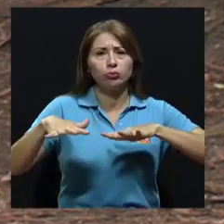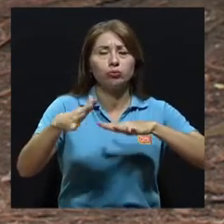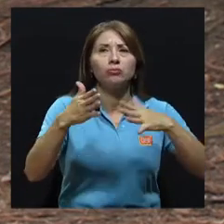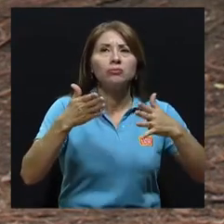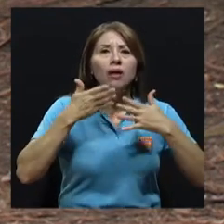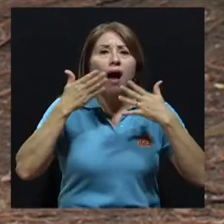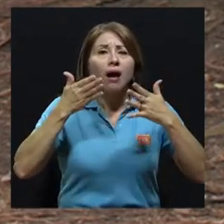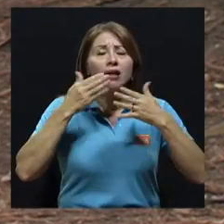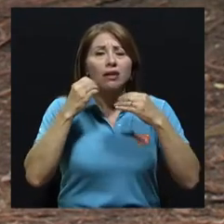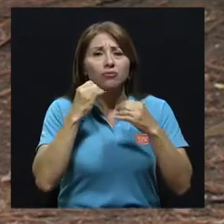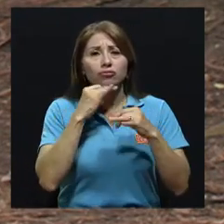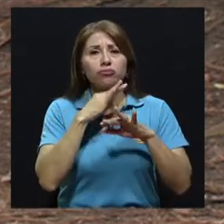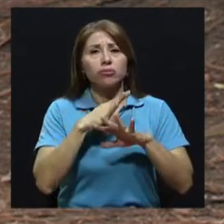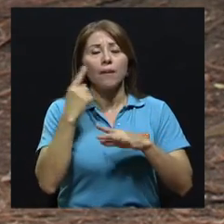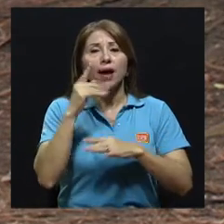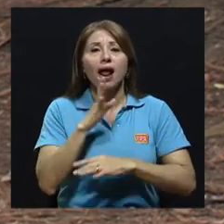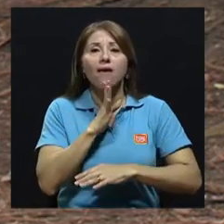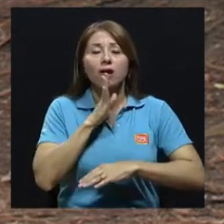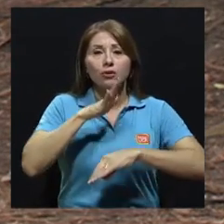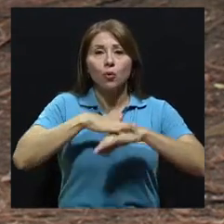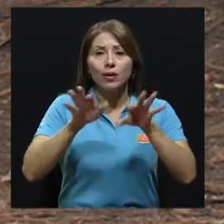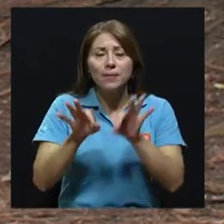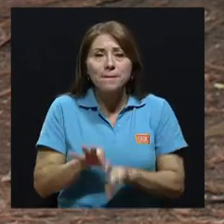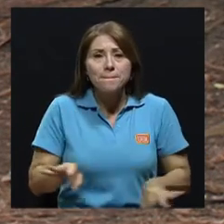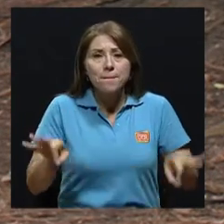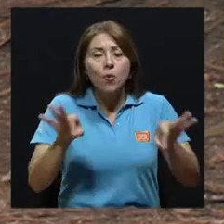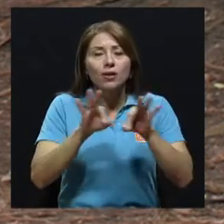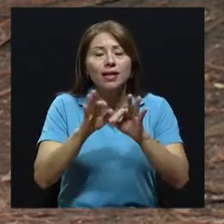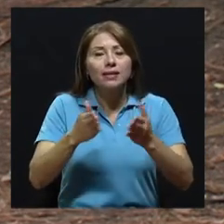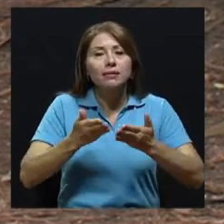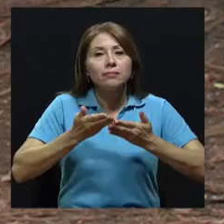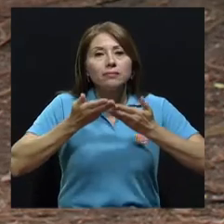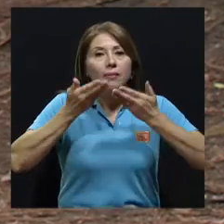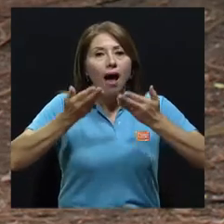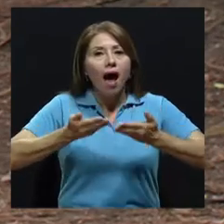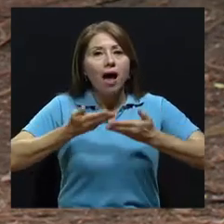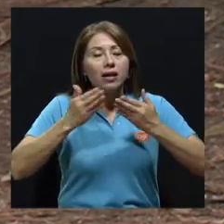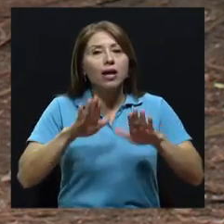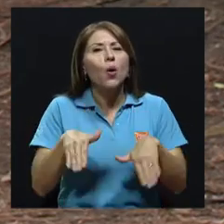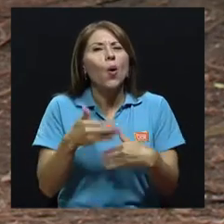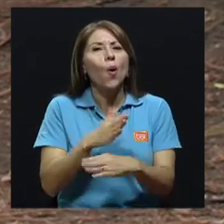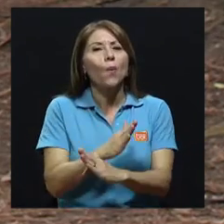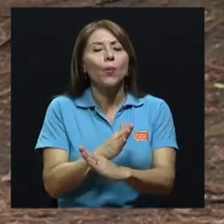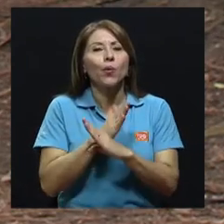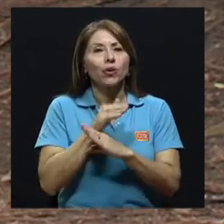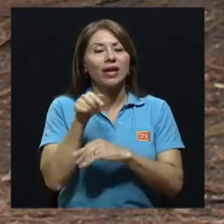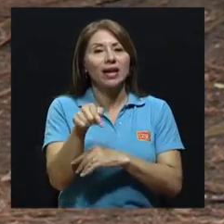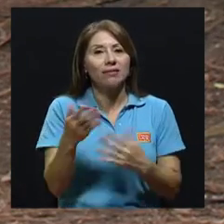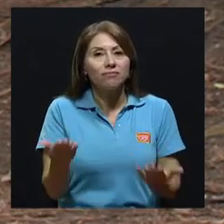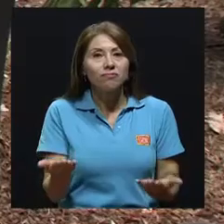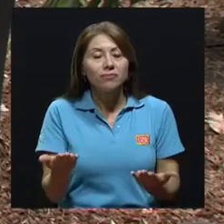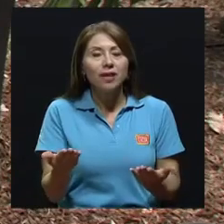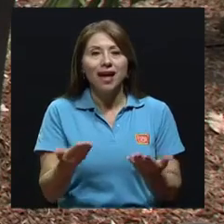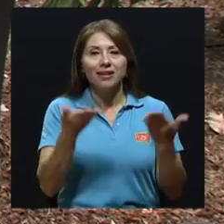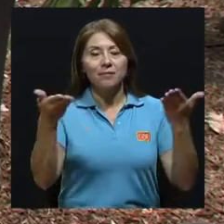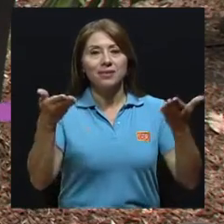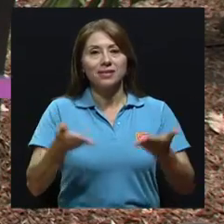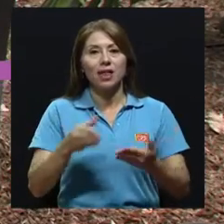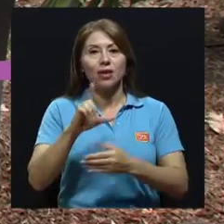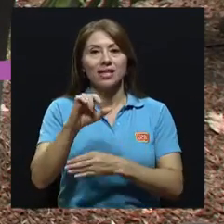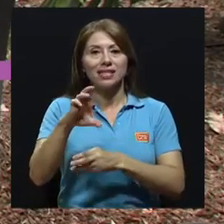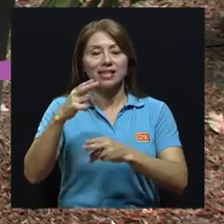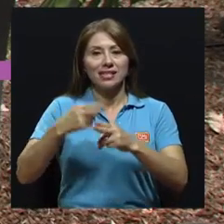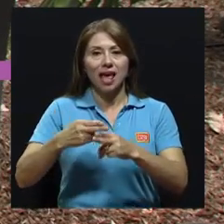también nuestro aire. Y para conversar de la importancia del aire, de cómo proteger este recurso tan, tan vital, contamos con la